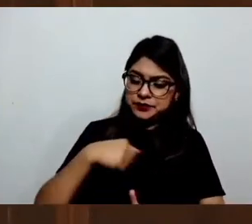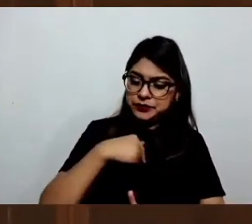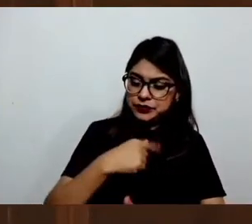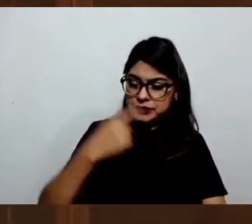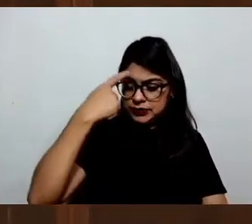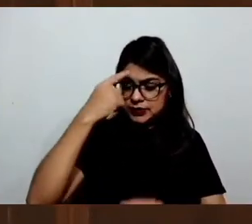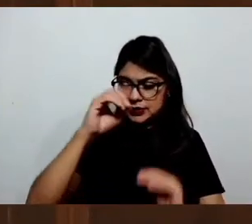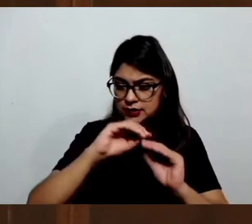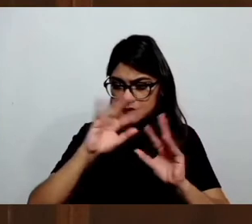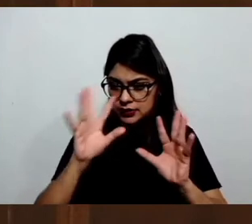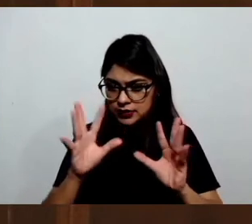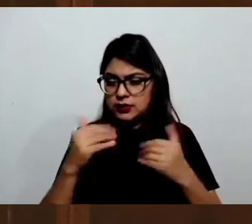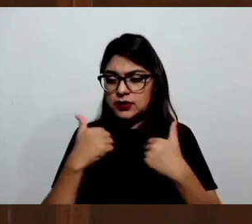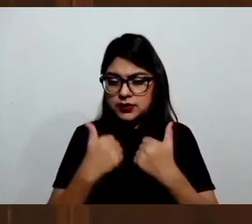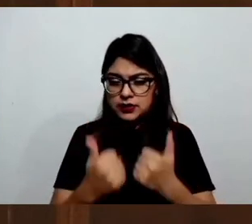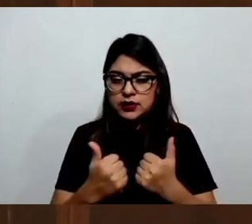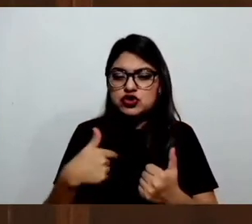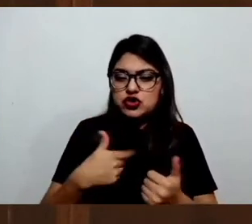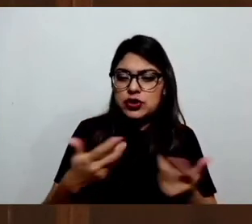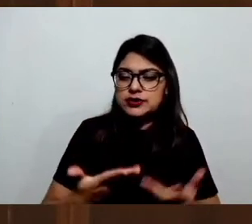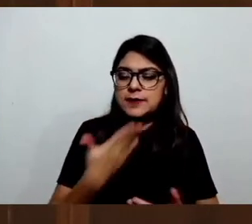haciendo es lo correcto.